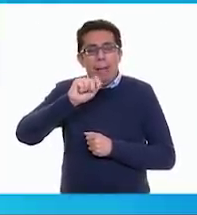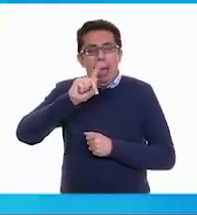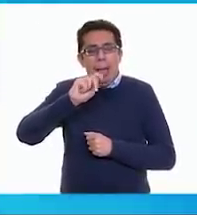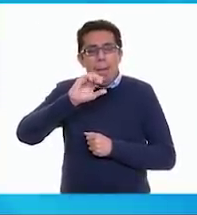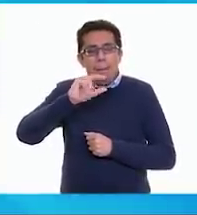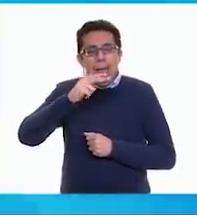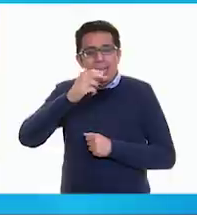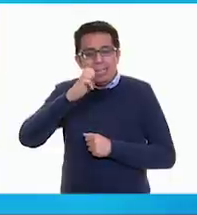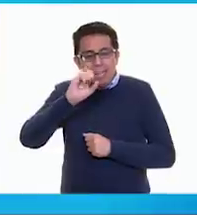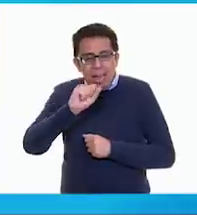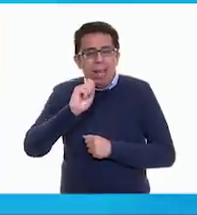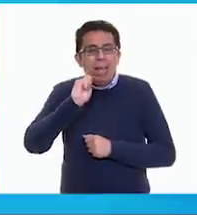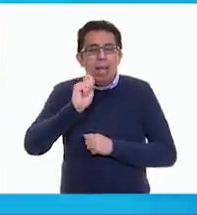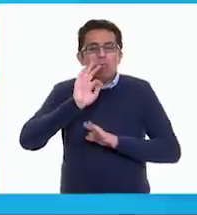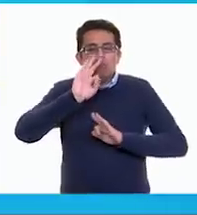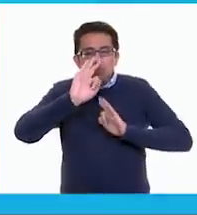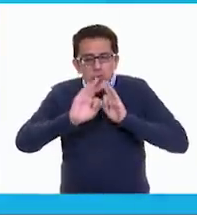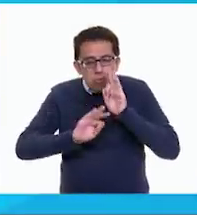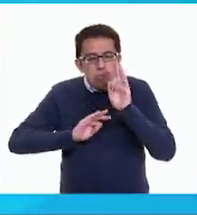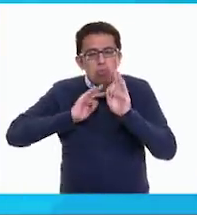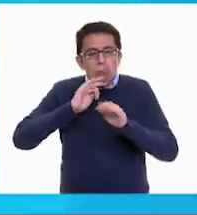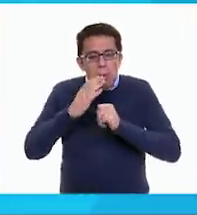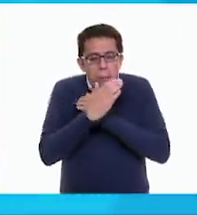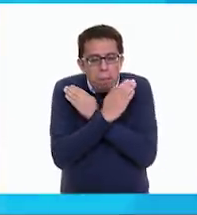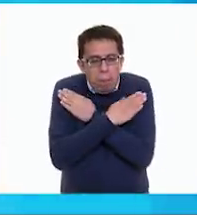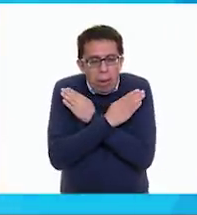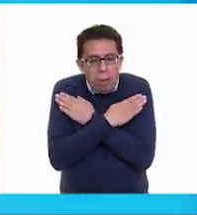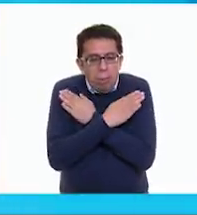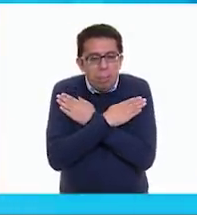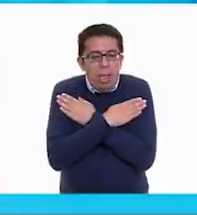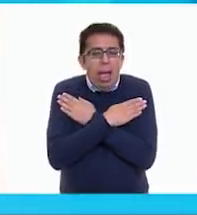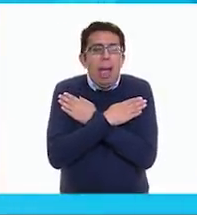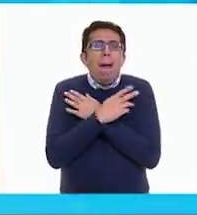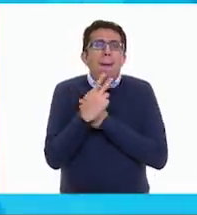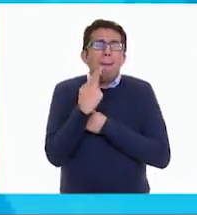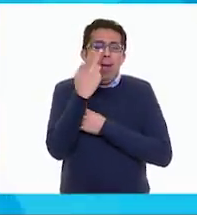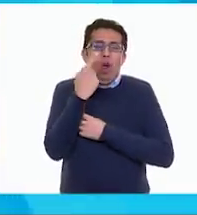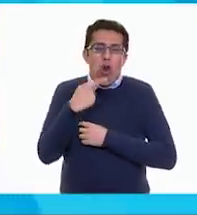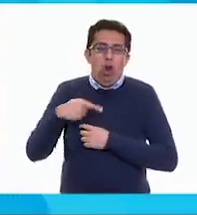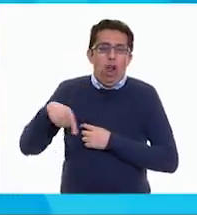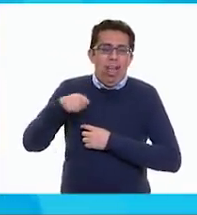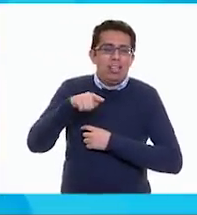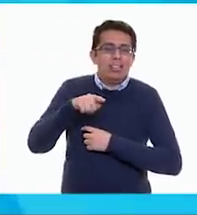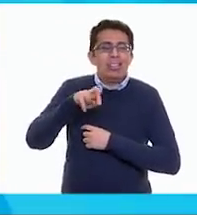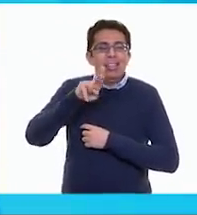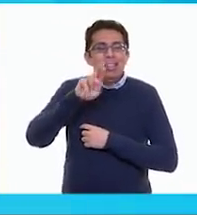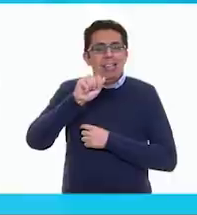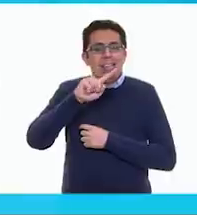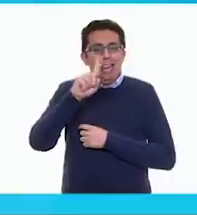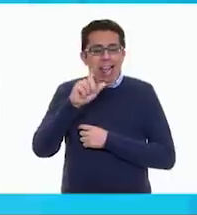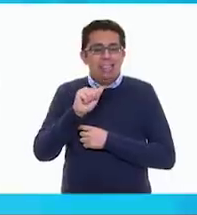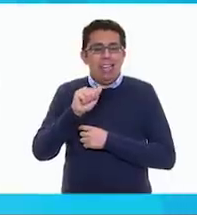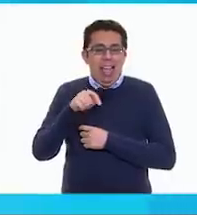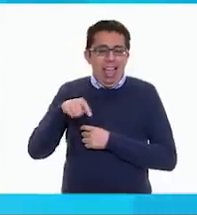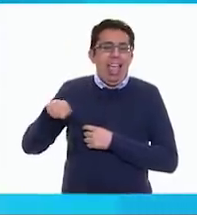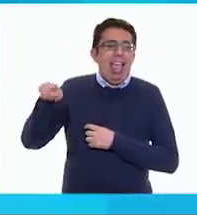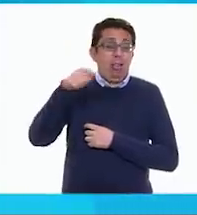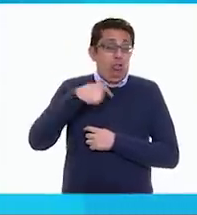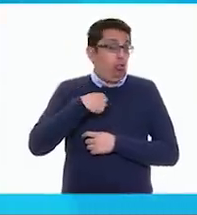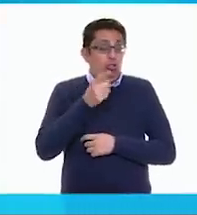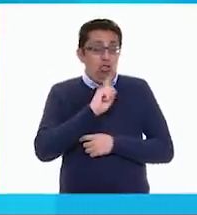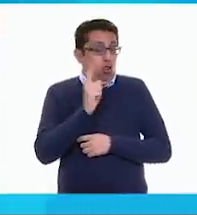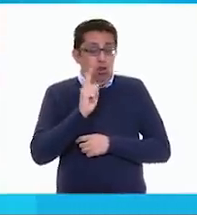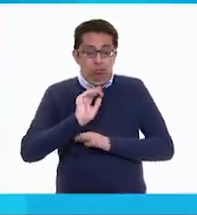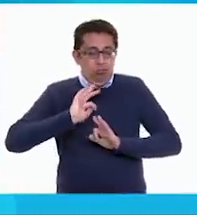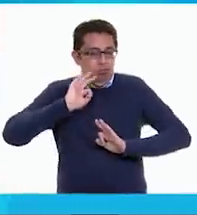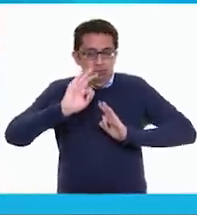te abracen, que te consuelen. Sí. Mejor ahí la raza, mejor no. Conmigo no cuentes. Ah. Porque él no